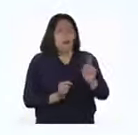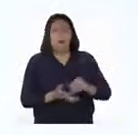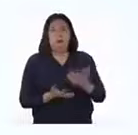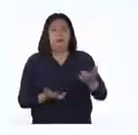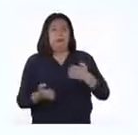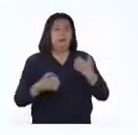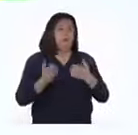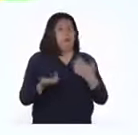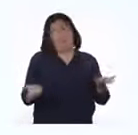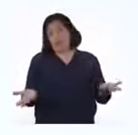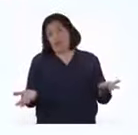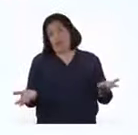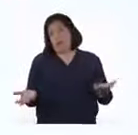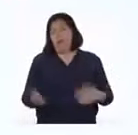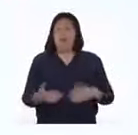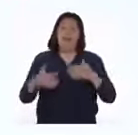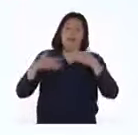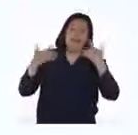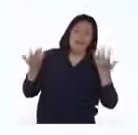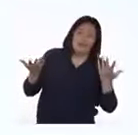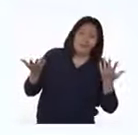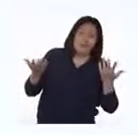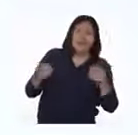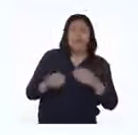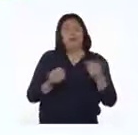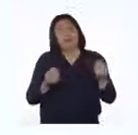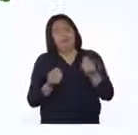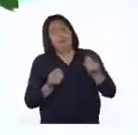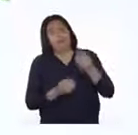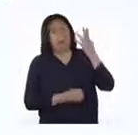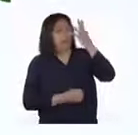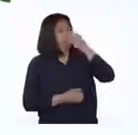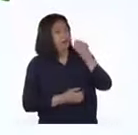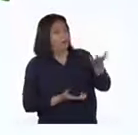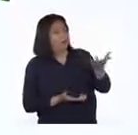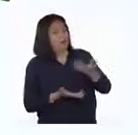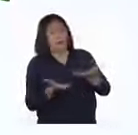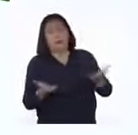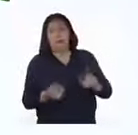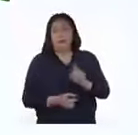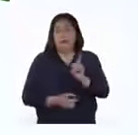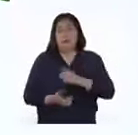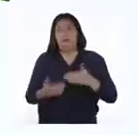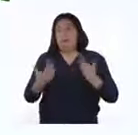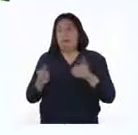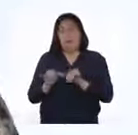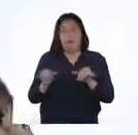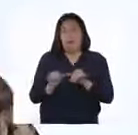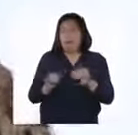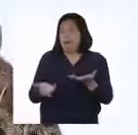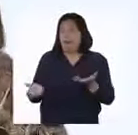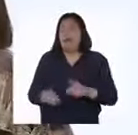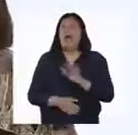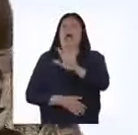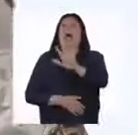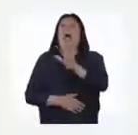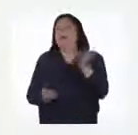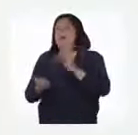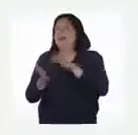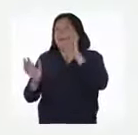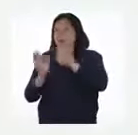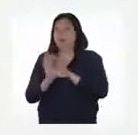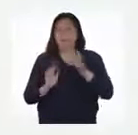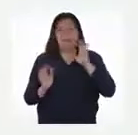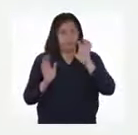emociones, como la alegría, bueno, tampoco la belleza de un objeto, porque no se pueden medir. Tengo más ejemplos.